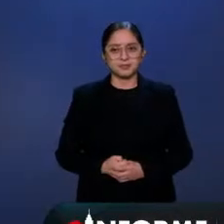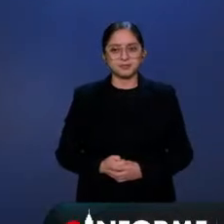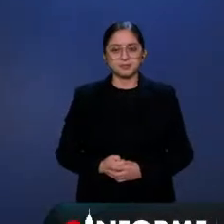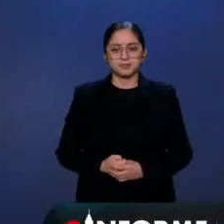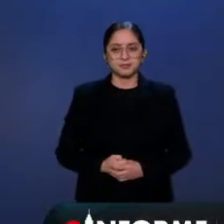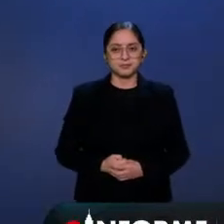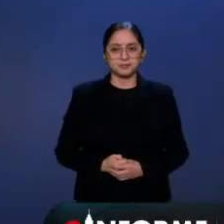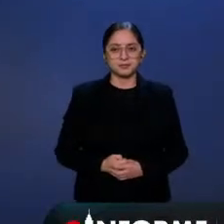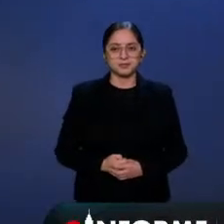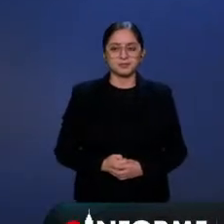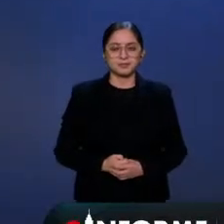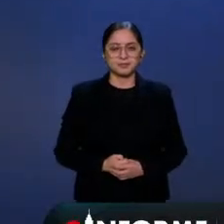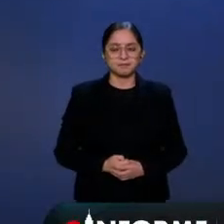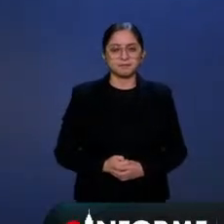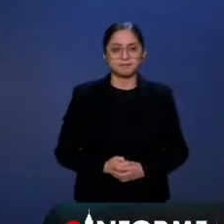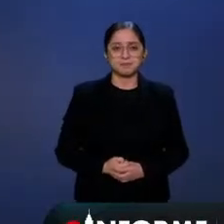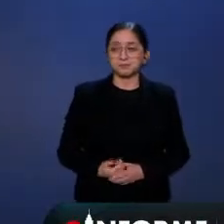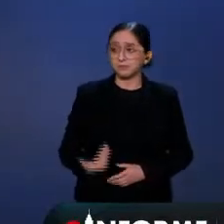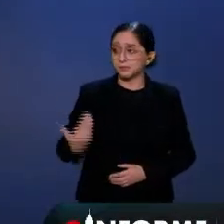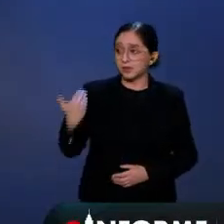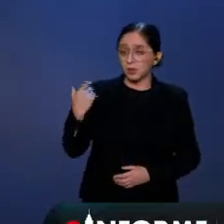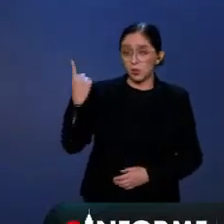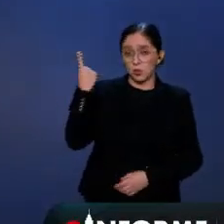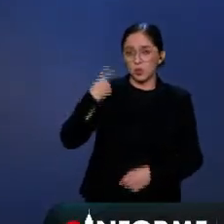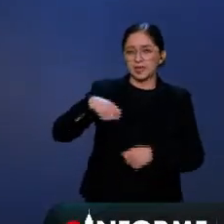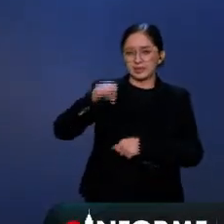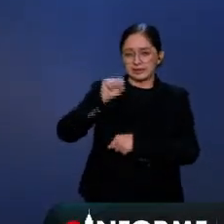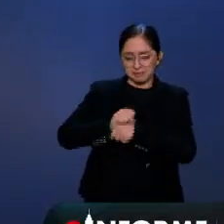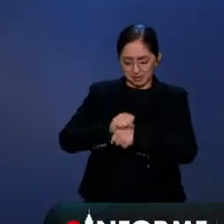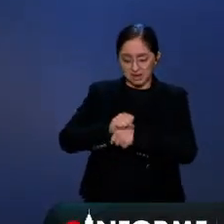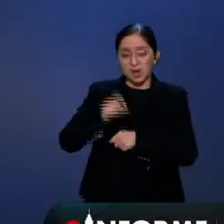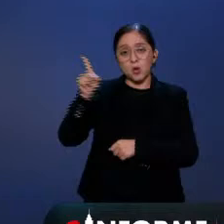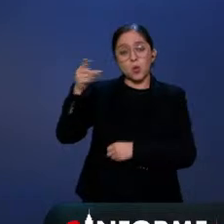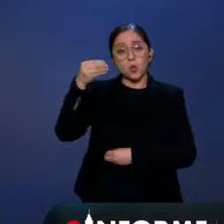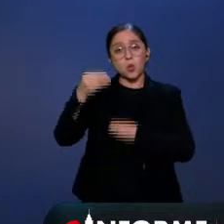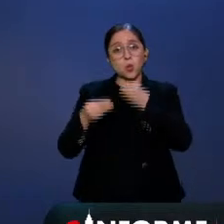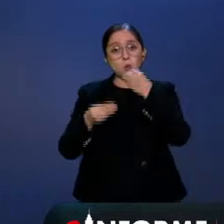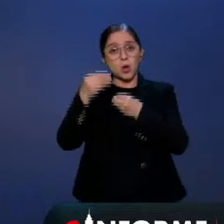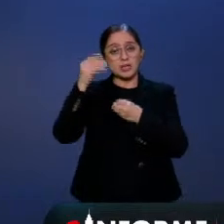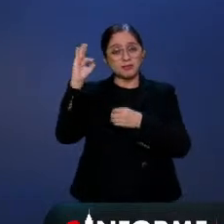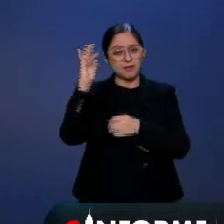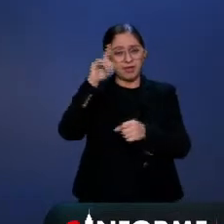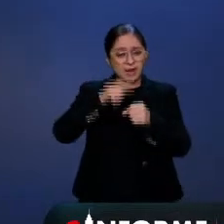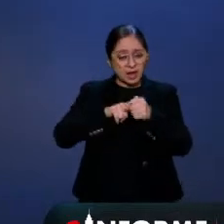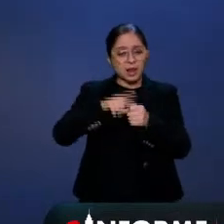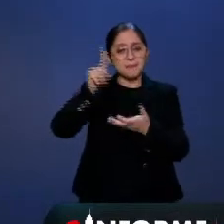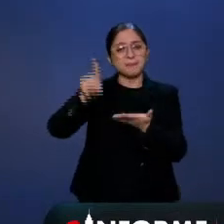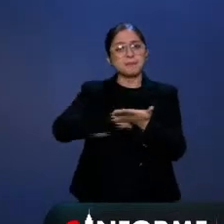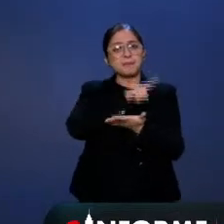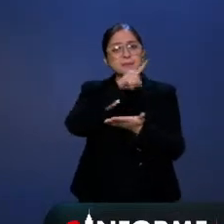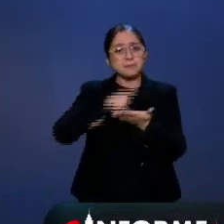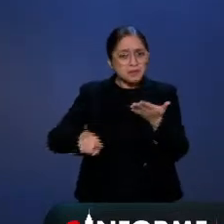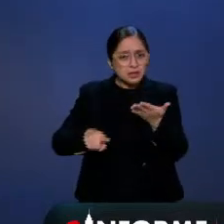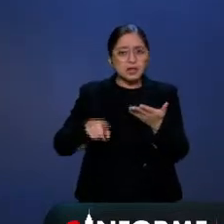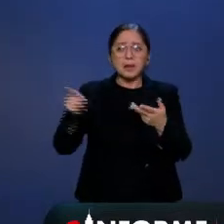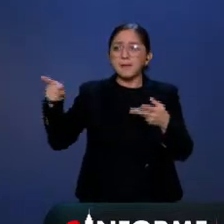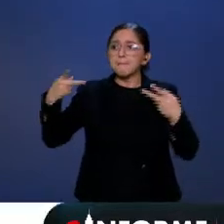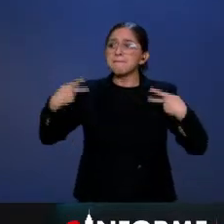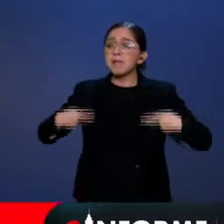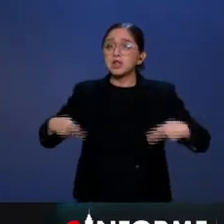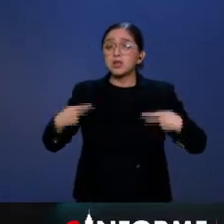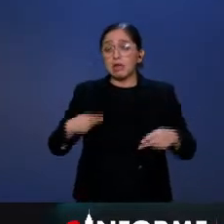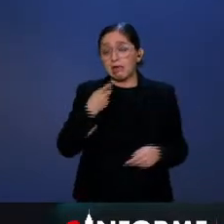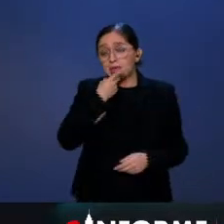Tal y como ocurrió la semana pasada, un juez federal revocó dos suspensiones definitivas que fueron interpuestas por pseudoambientalistas para intentar